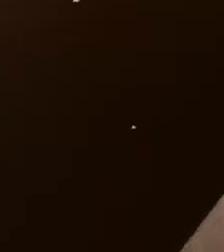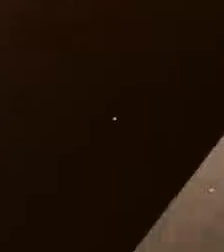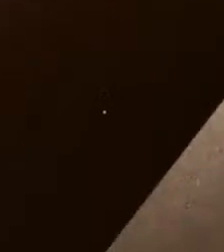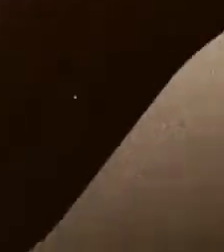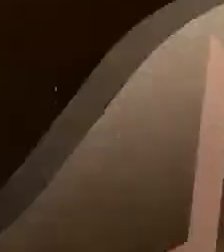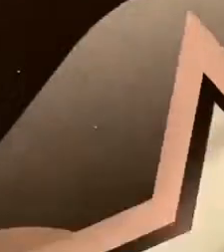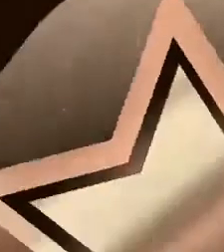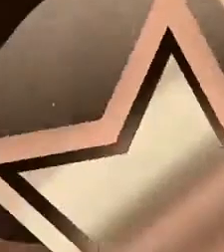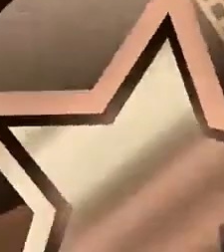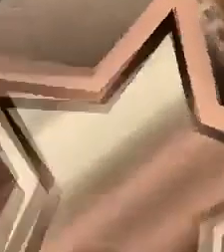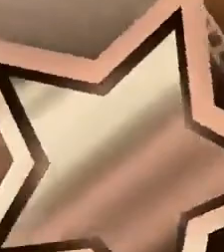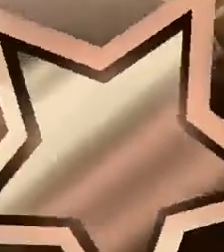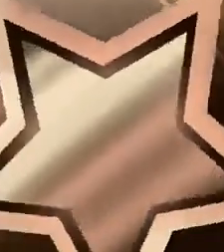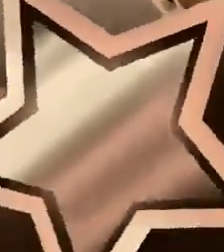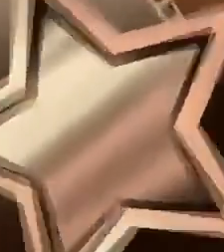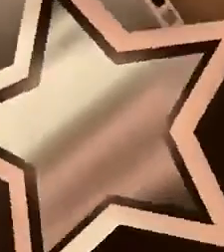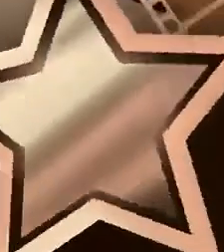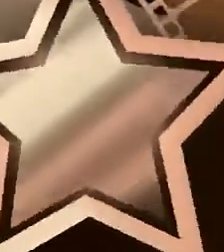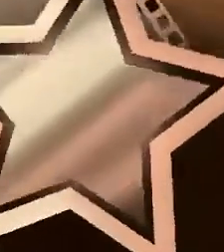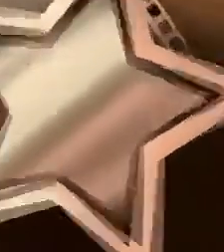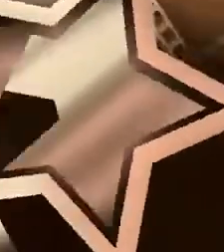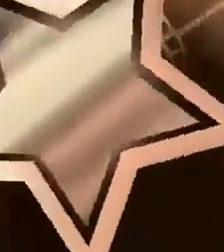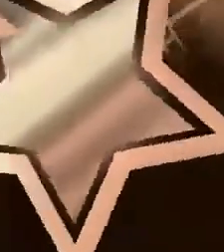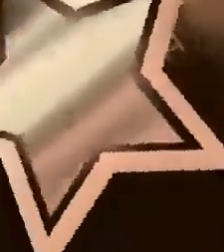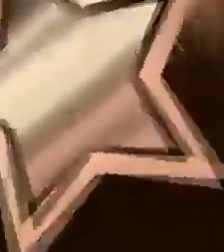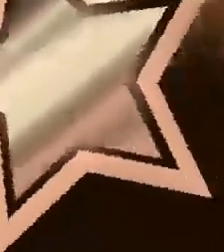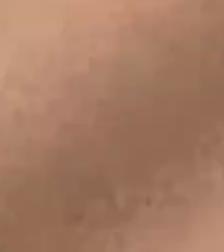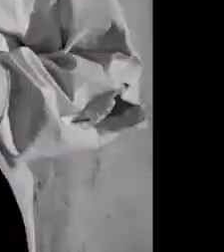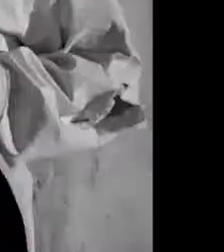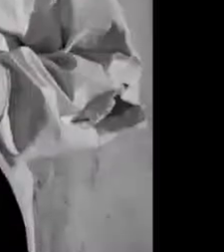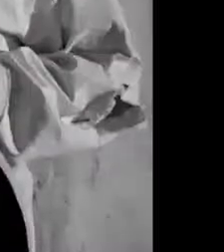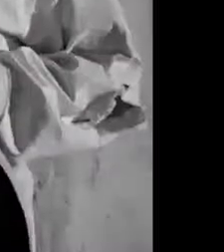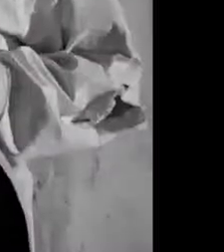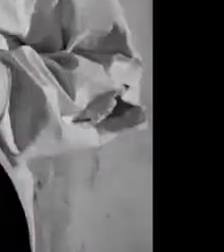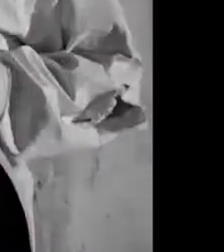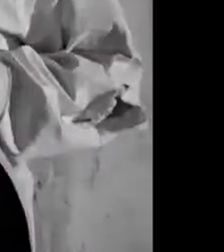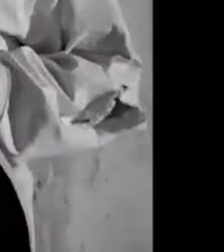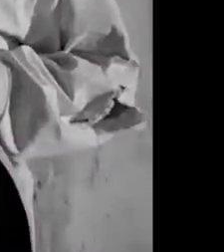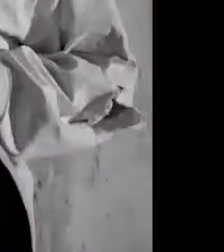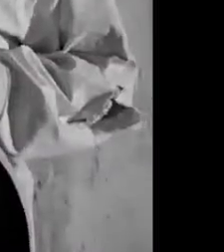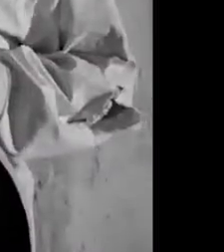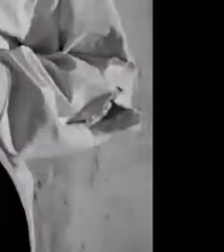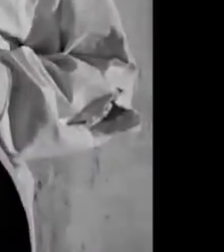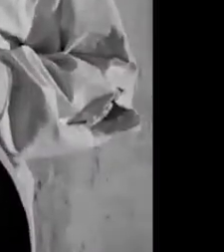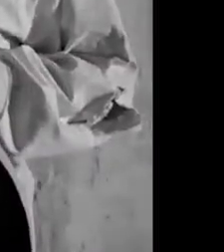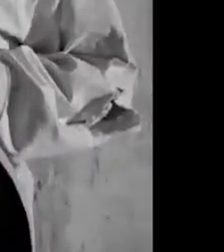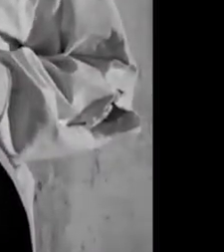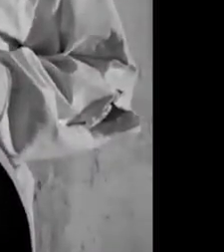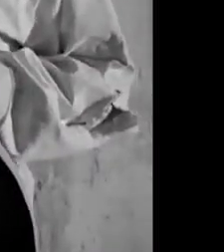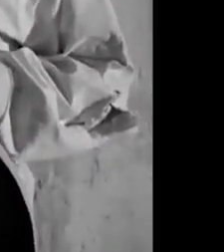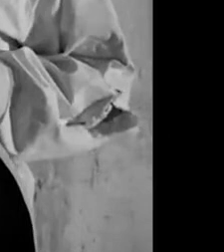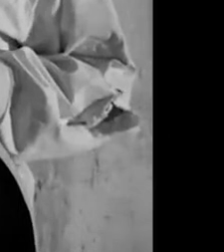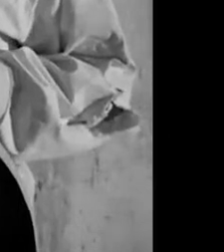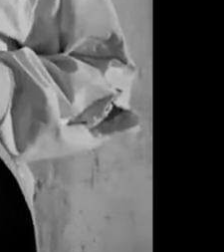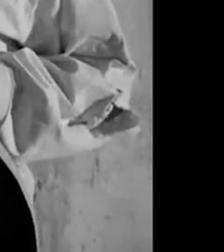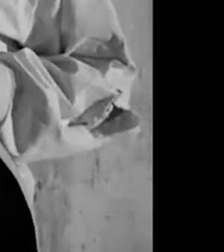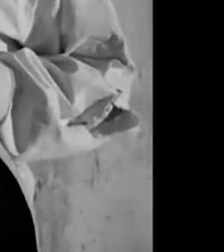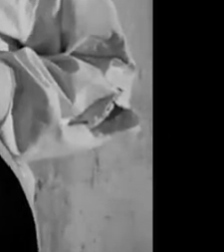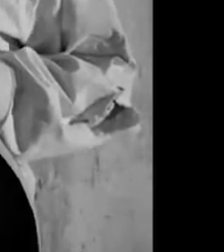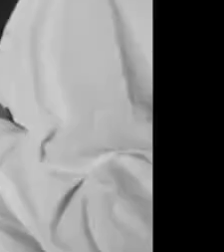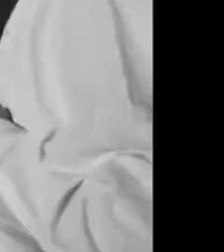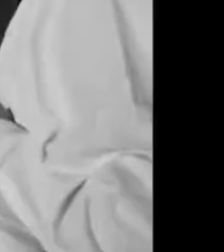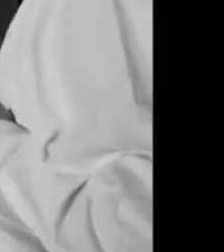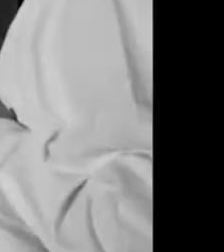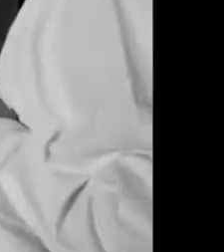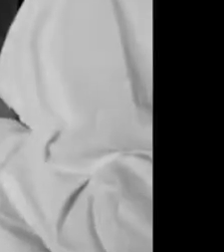Cine del once presenta Ciclo a las maestras y maestros con gratitud. ¿Qué se te ofrece? Que me haga la merced. Escribirme una carta